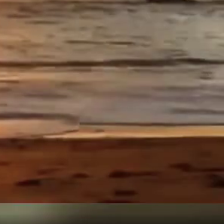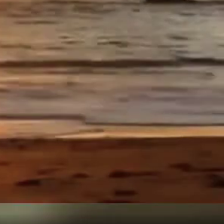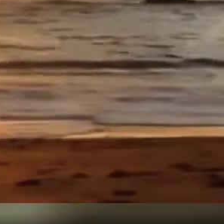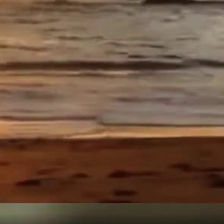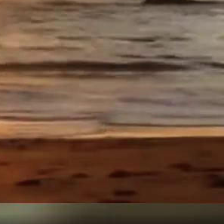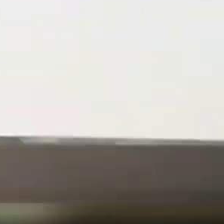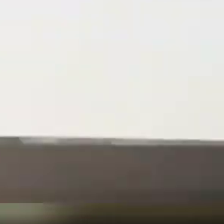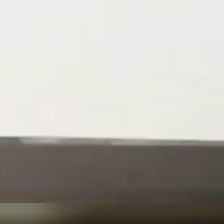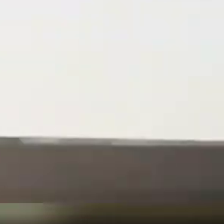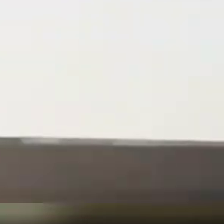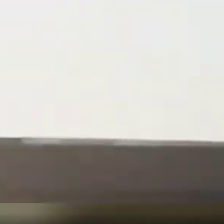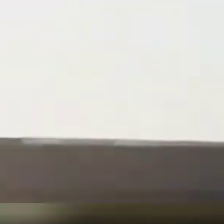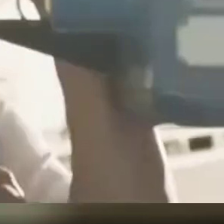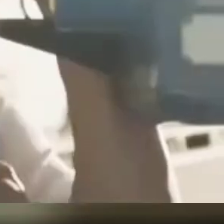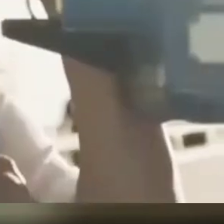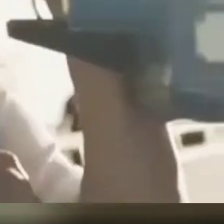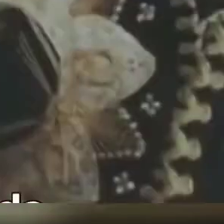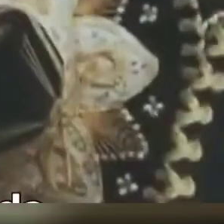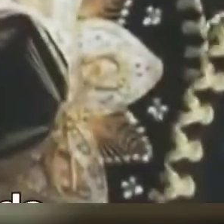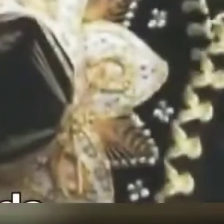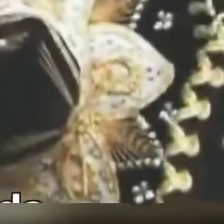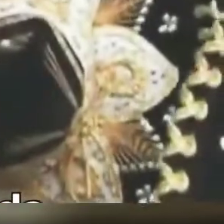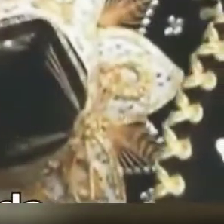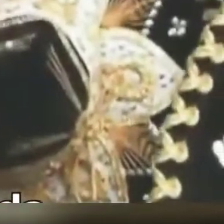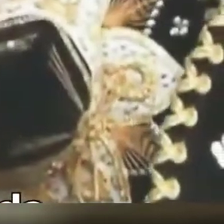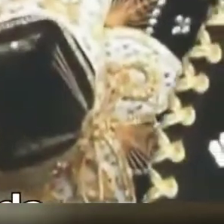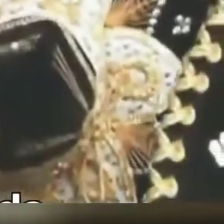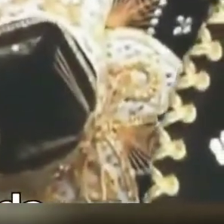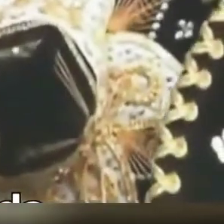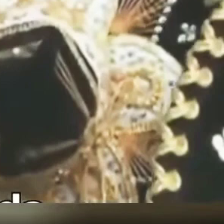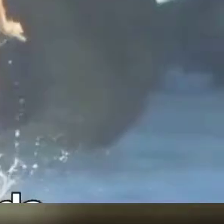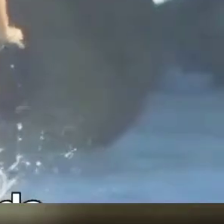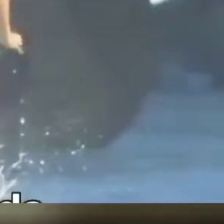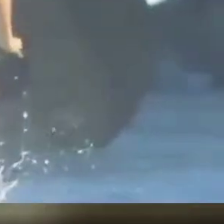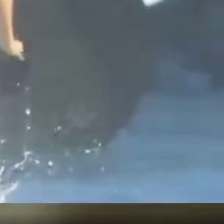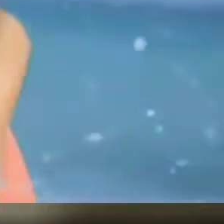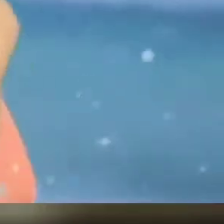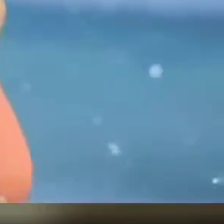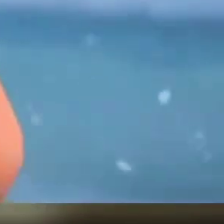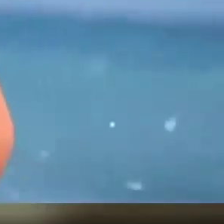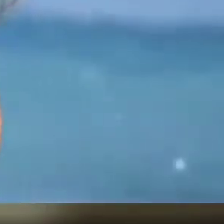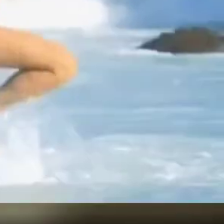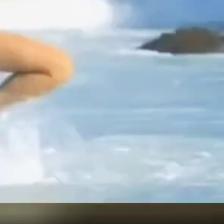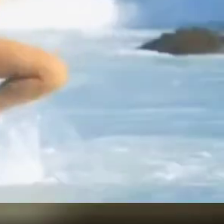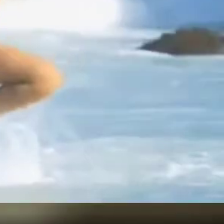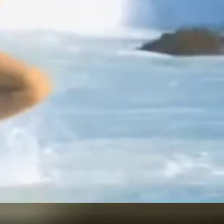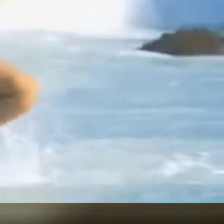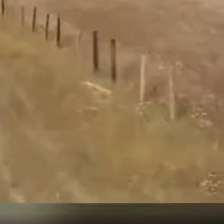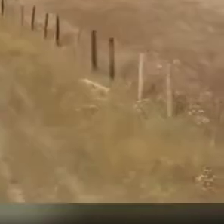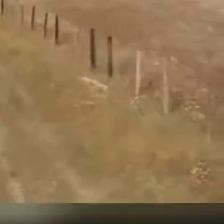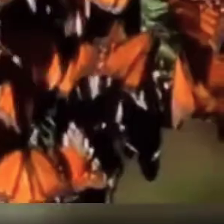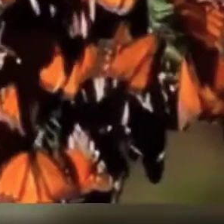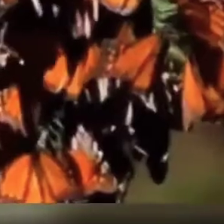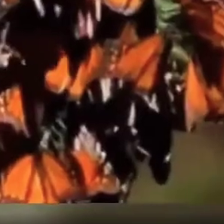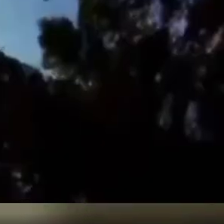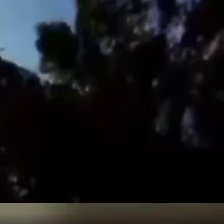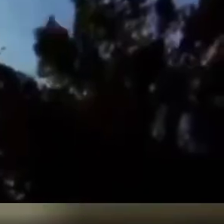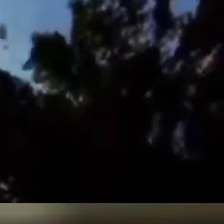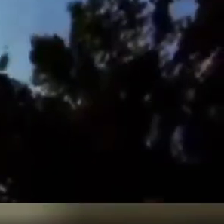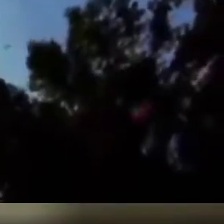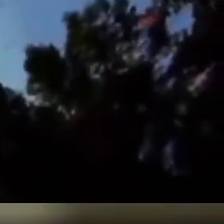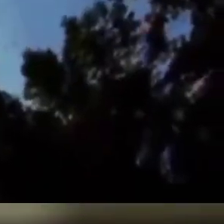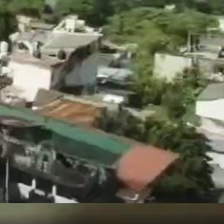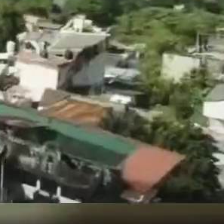adelante. Te estamos esperando con la más cálida bienvenida a esta tu casa. Para que